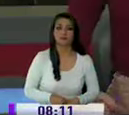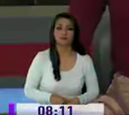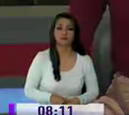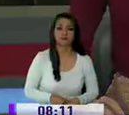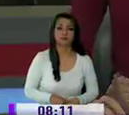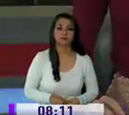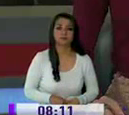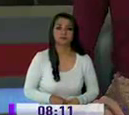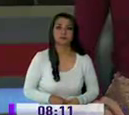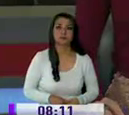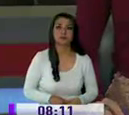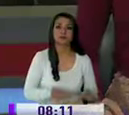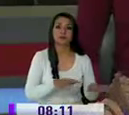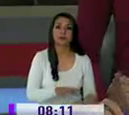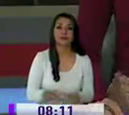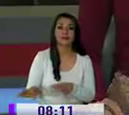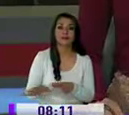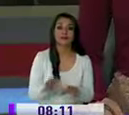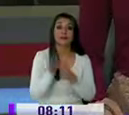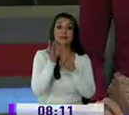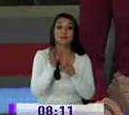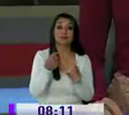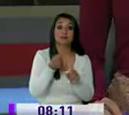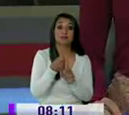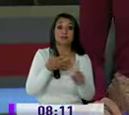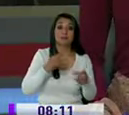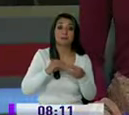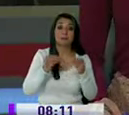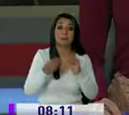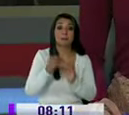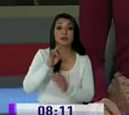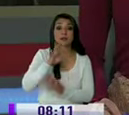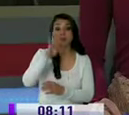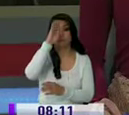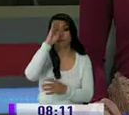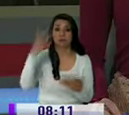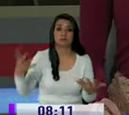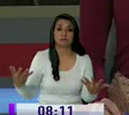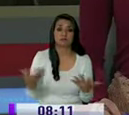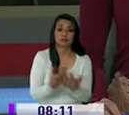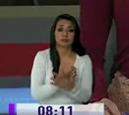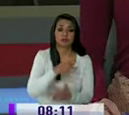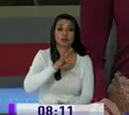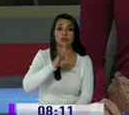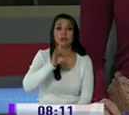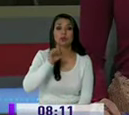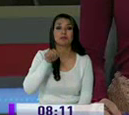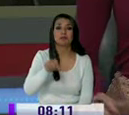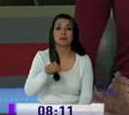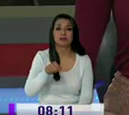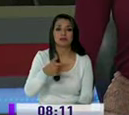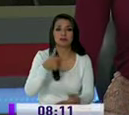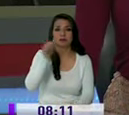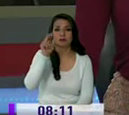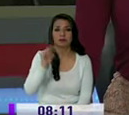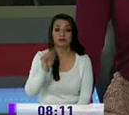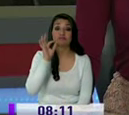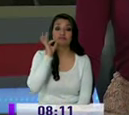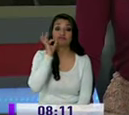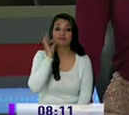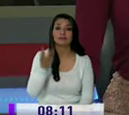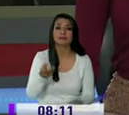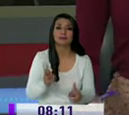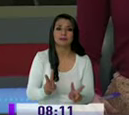Y durante el operativo Impacto 74 la policía decomisó 81 mil gramos de marihuana y más de 70 dispositivos